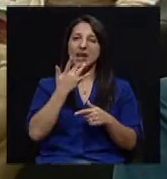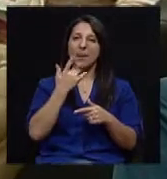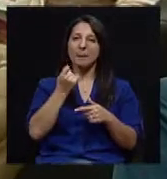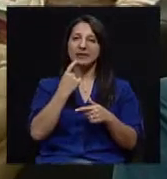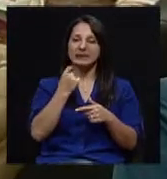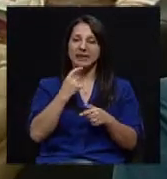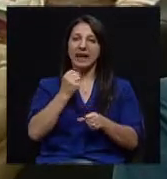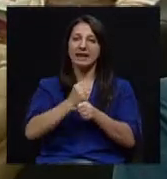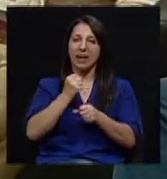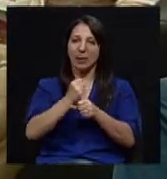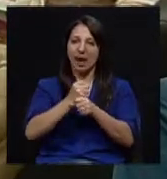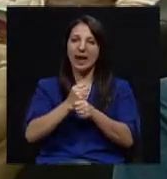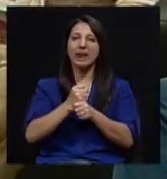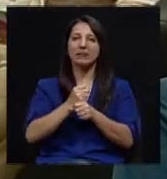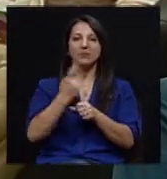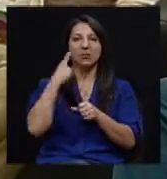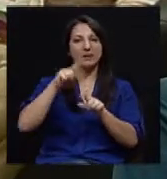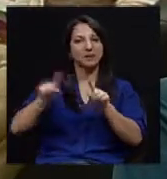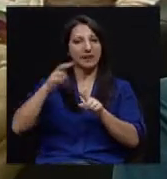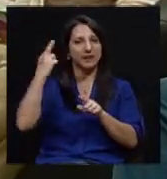que trabaje por un mecanismo diferente.